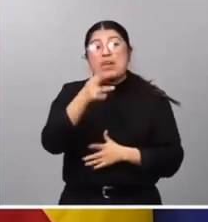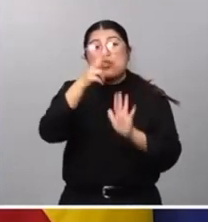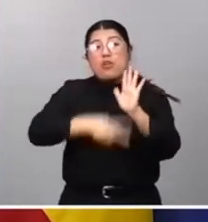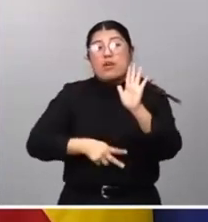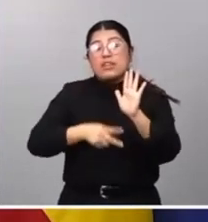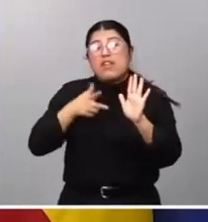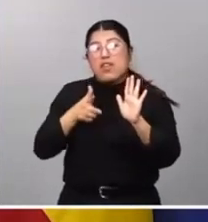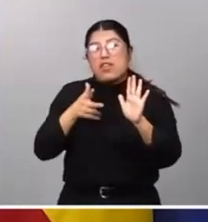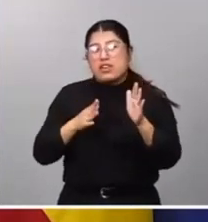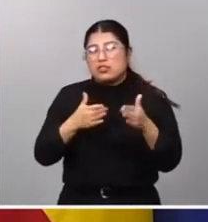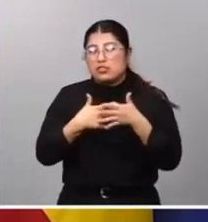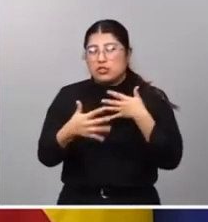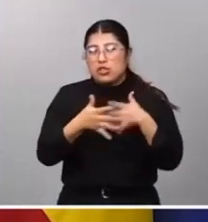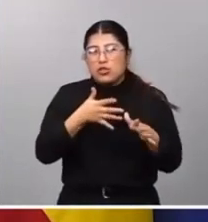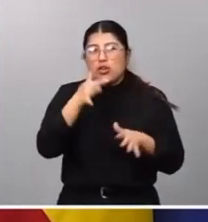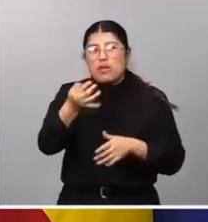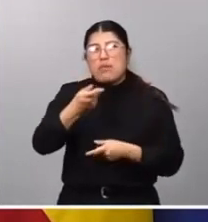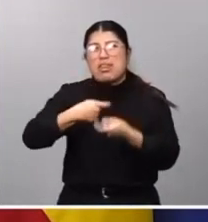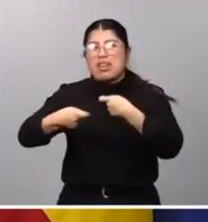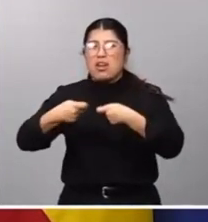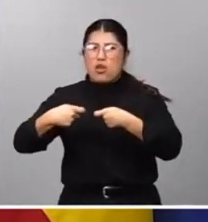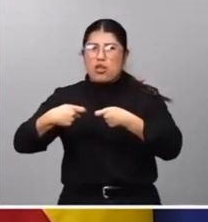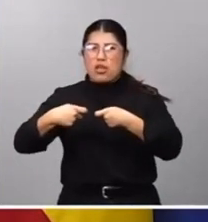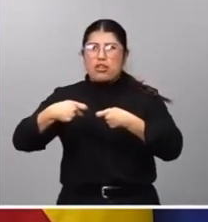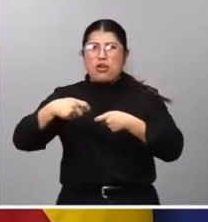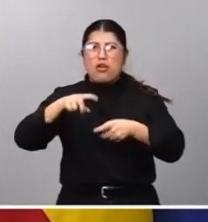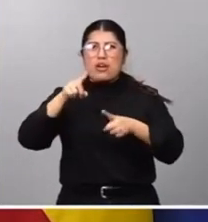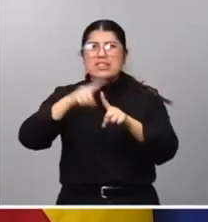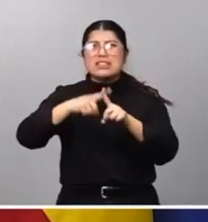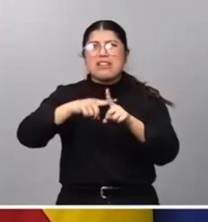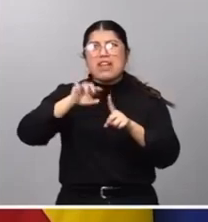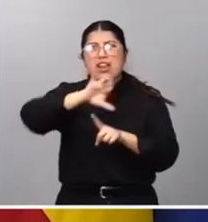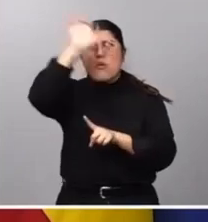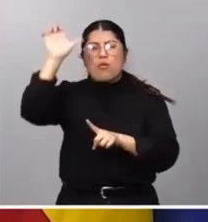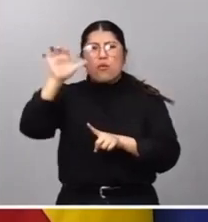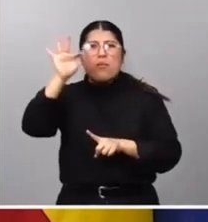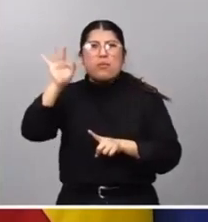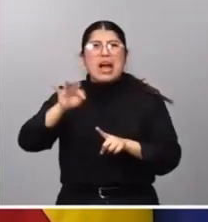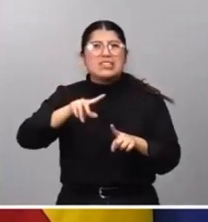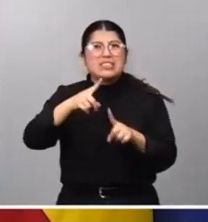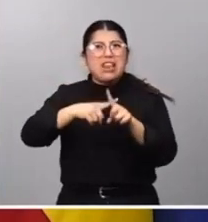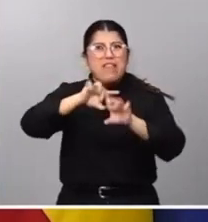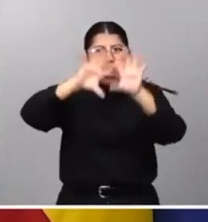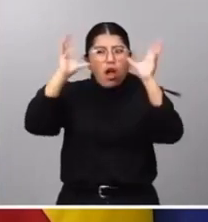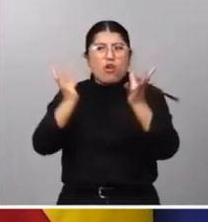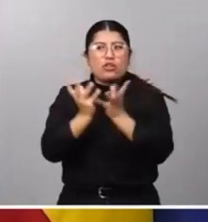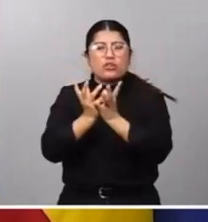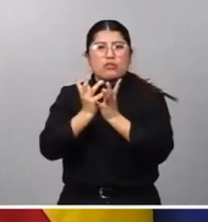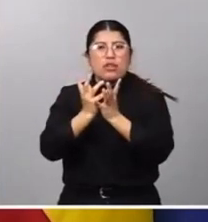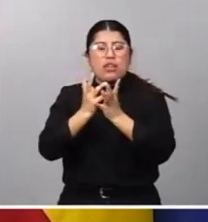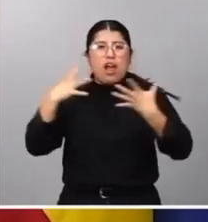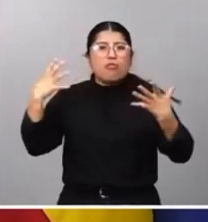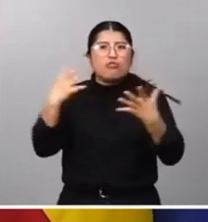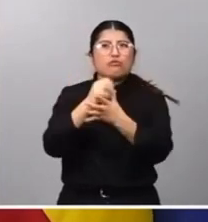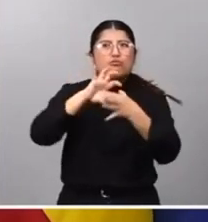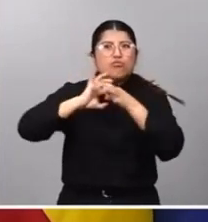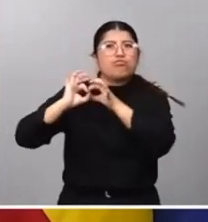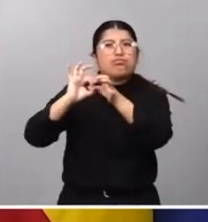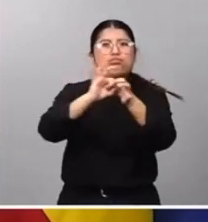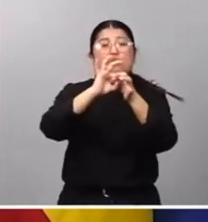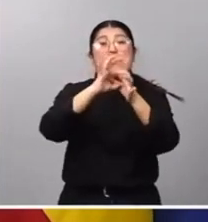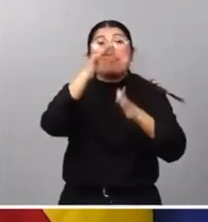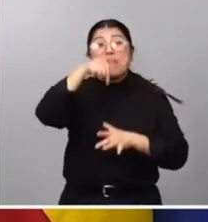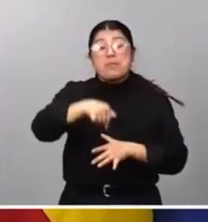viene marcada por las negociaciones que se producen tanto a nivel europeo como a nivel internacional. Necesitamos este organismo también para estar fuertemente